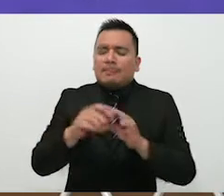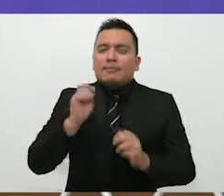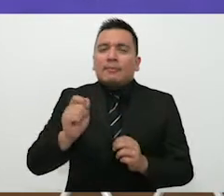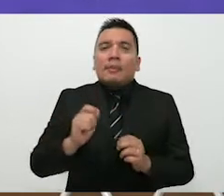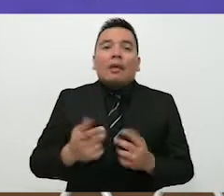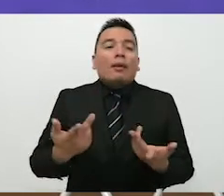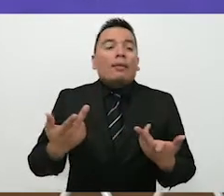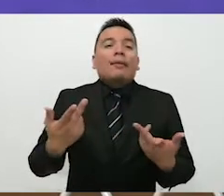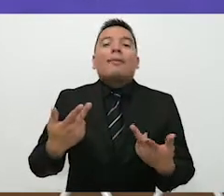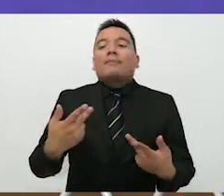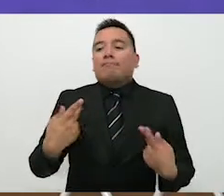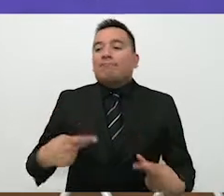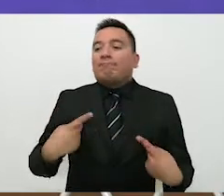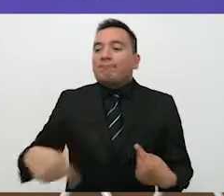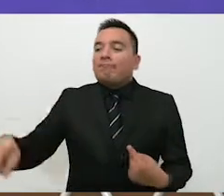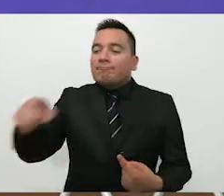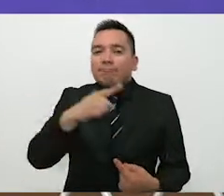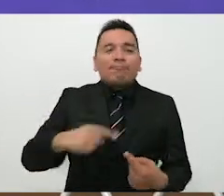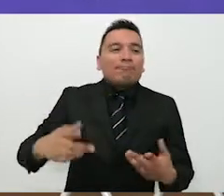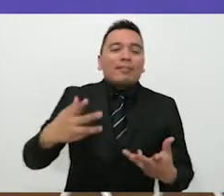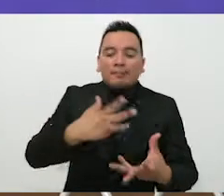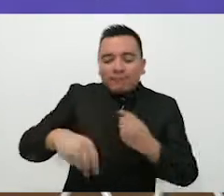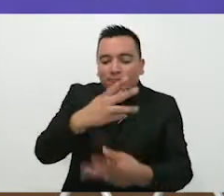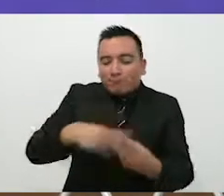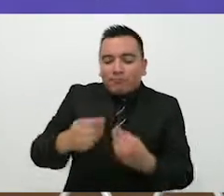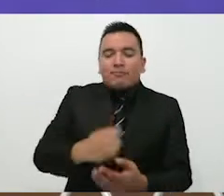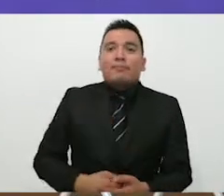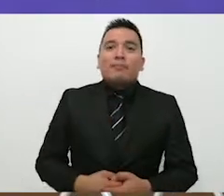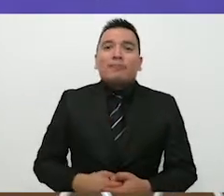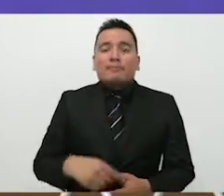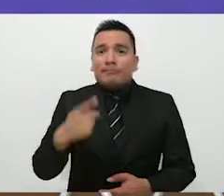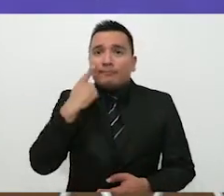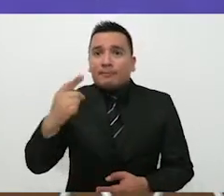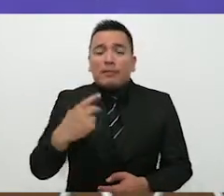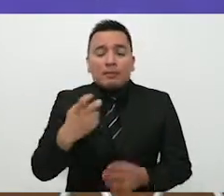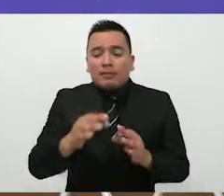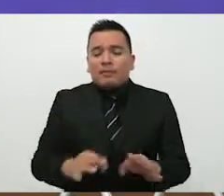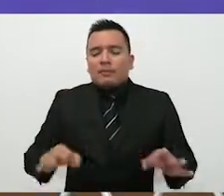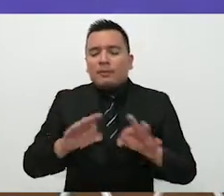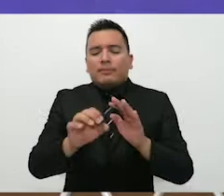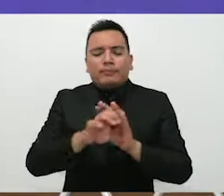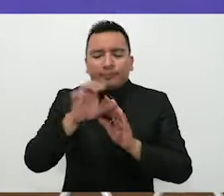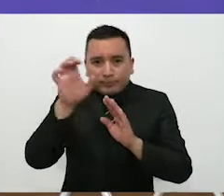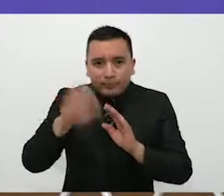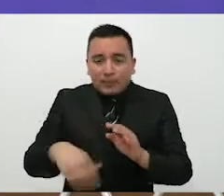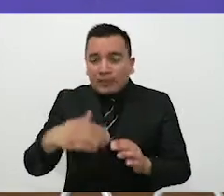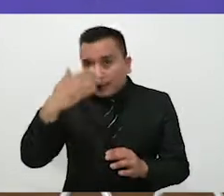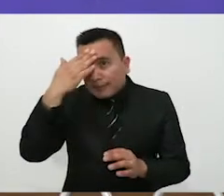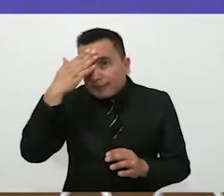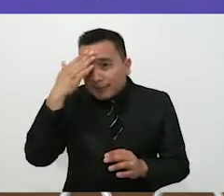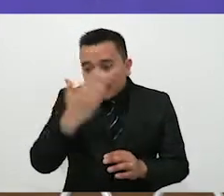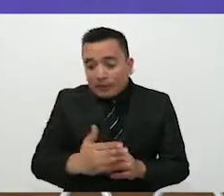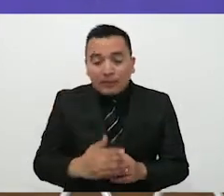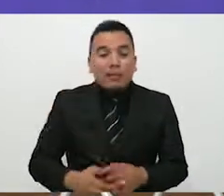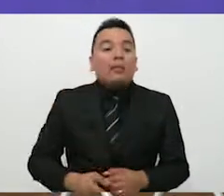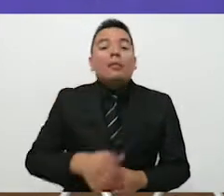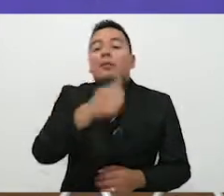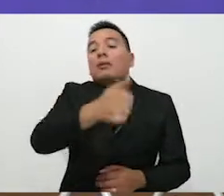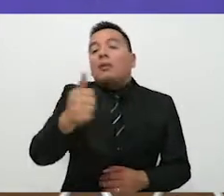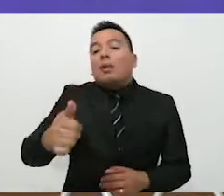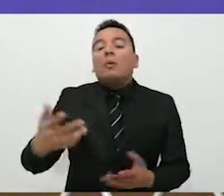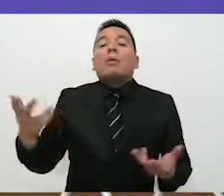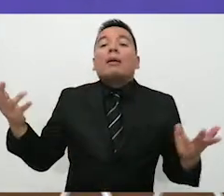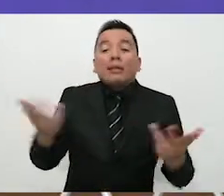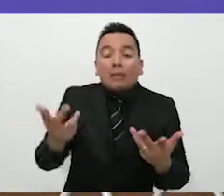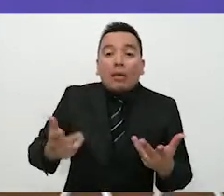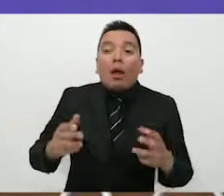convivir con los demás en la sociedad. Hablamos de dimensiones de la educación muy importante como lo es saber, saber ser, saber